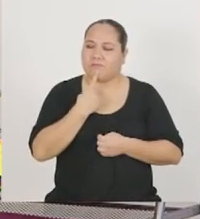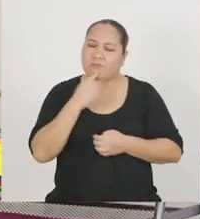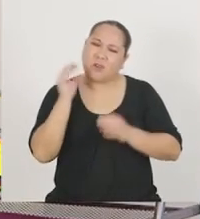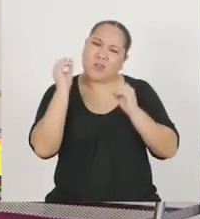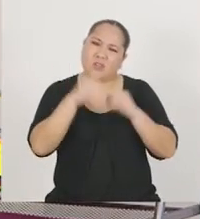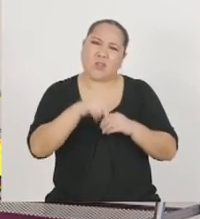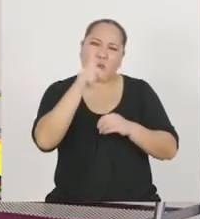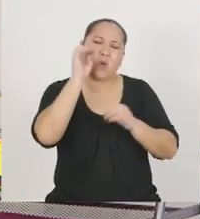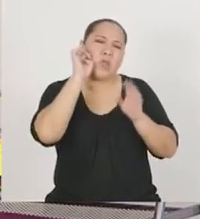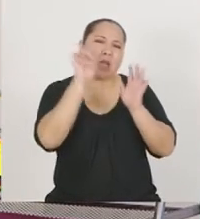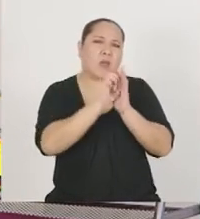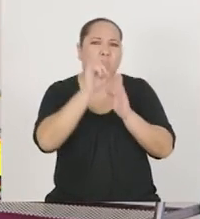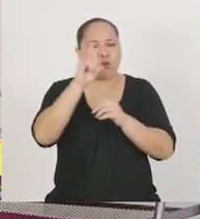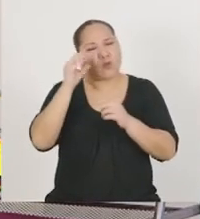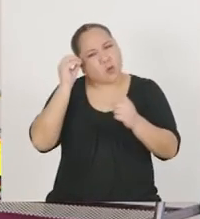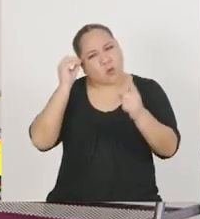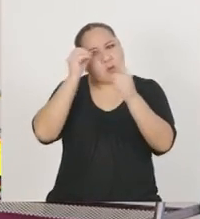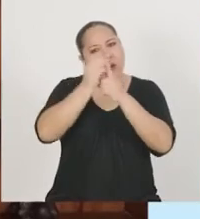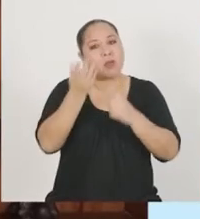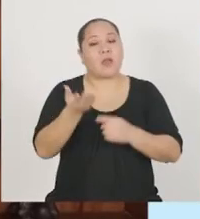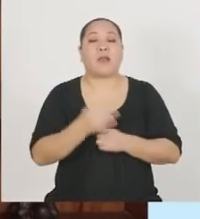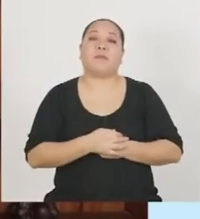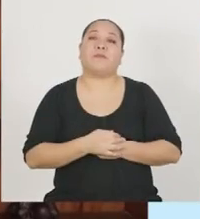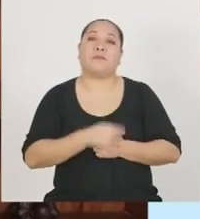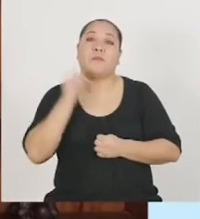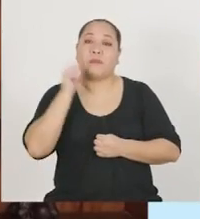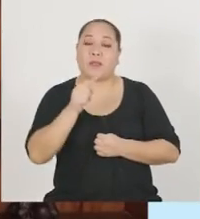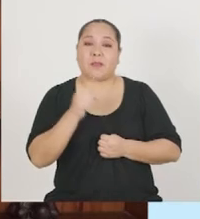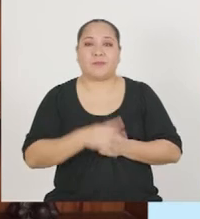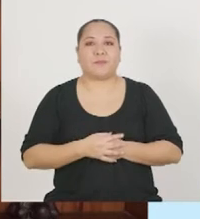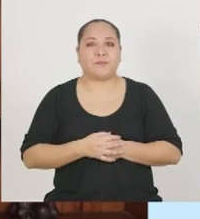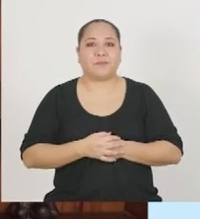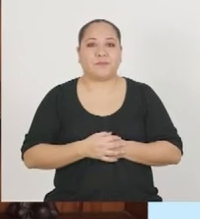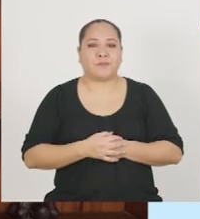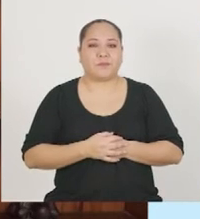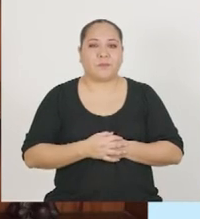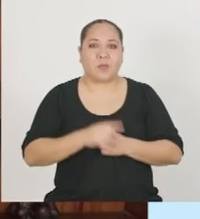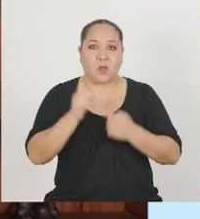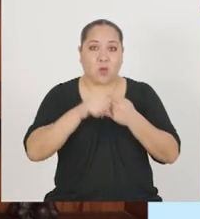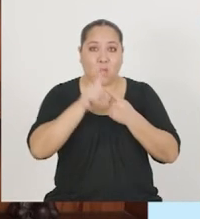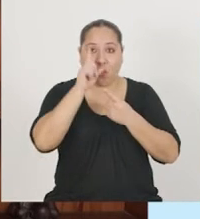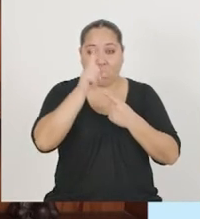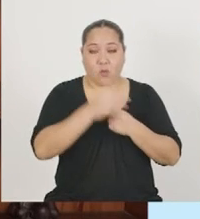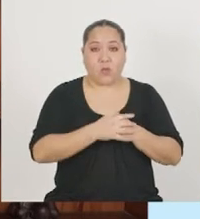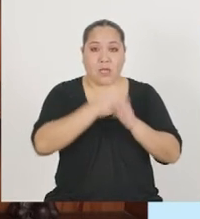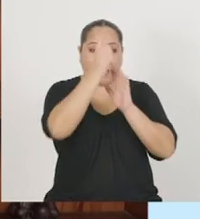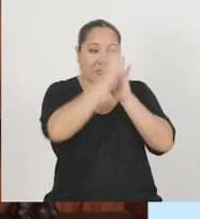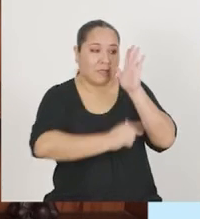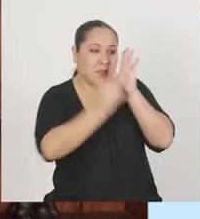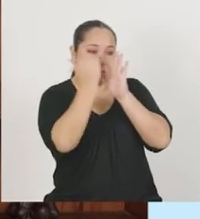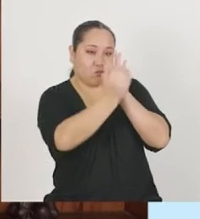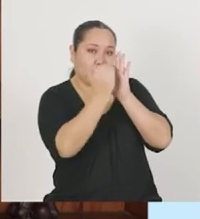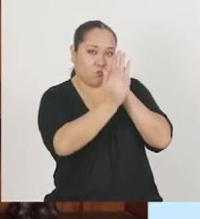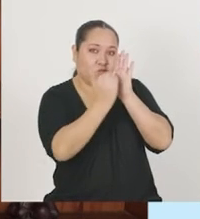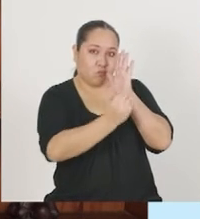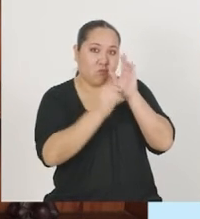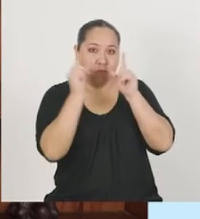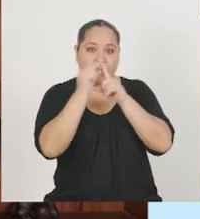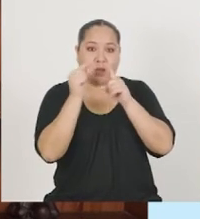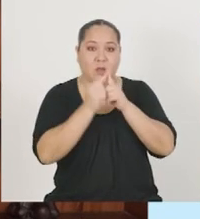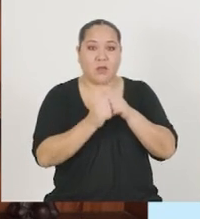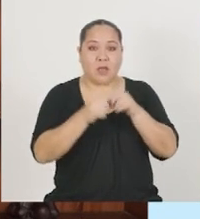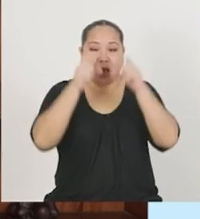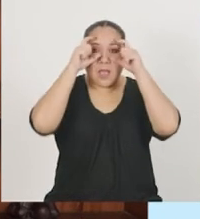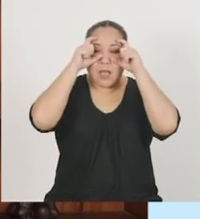aplicando un ejemplo usando nuestro reto. Entonces, tendremos lo siguiente. Paso 1. Listamos las siguientes